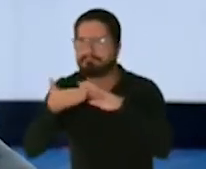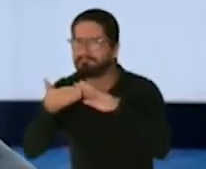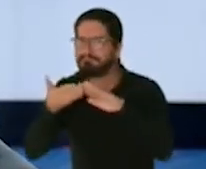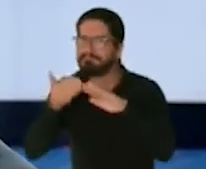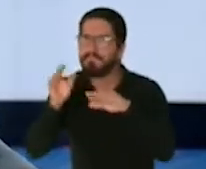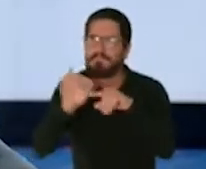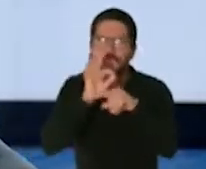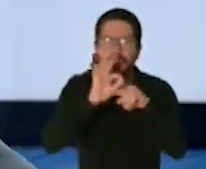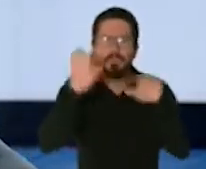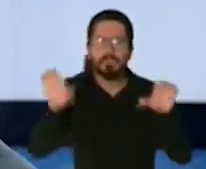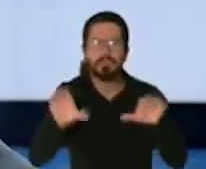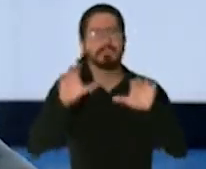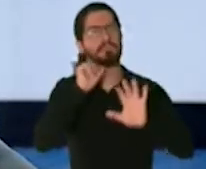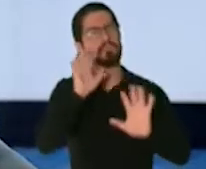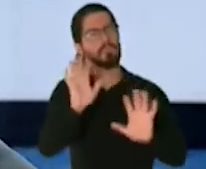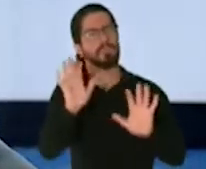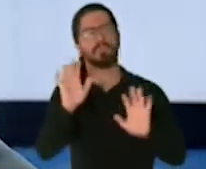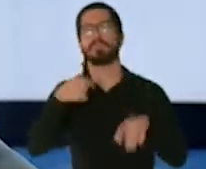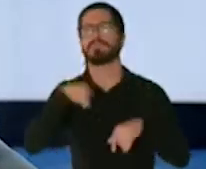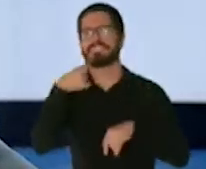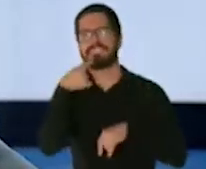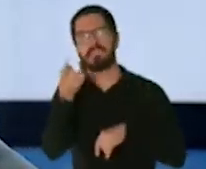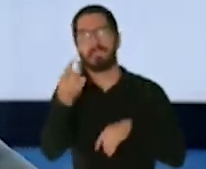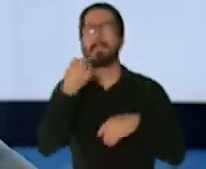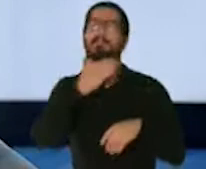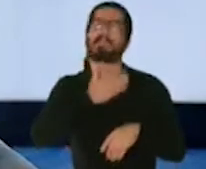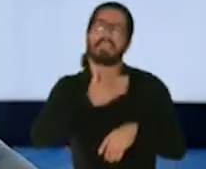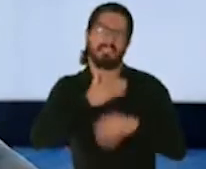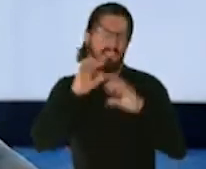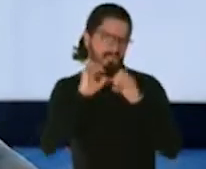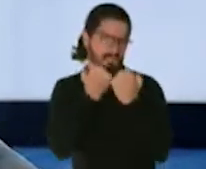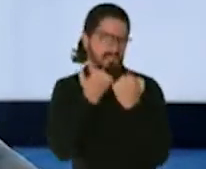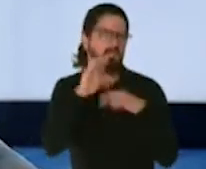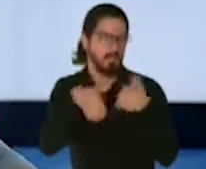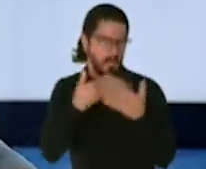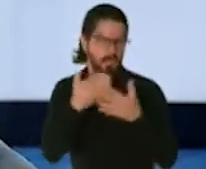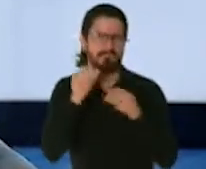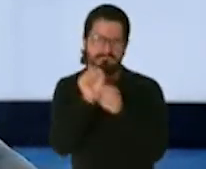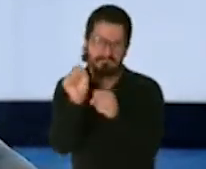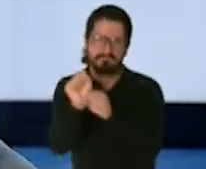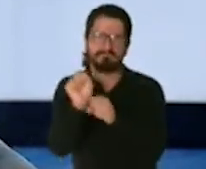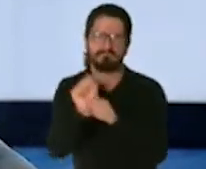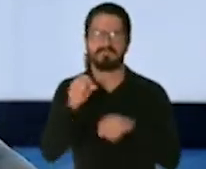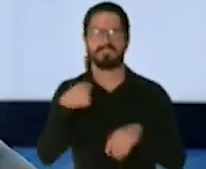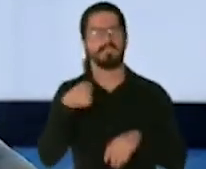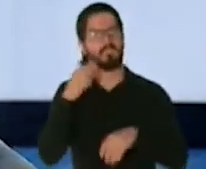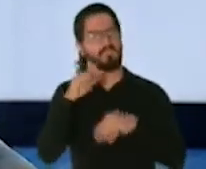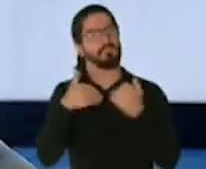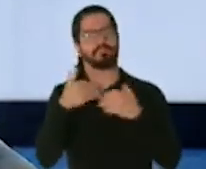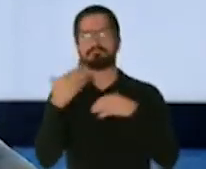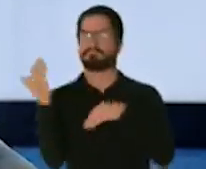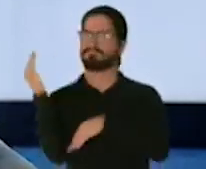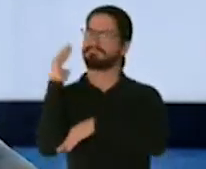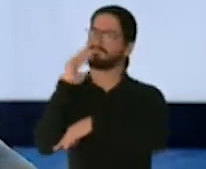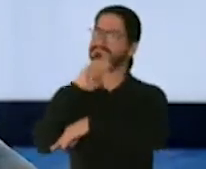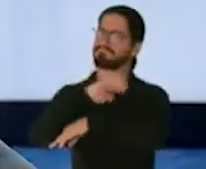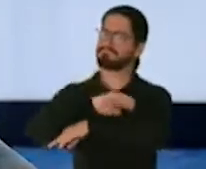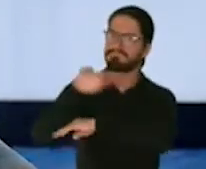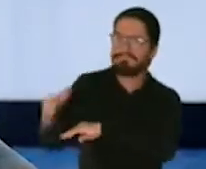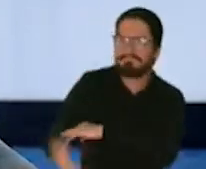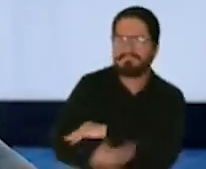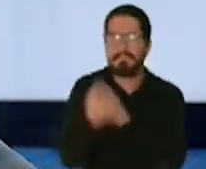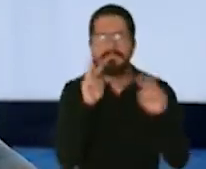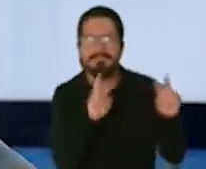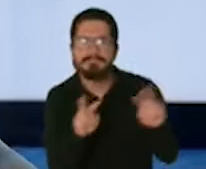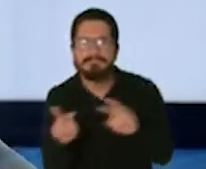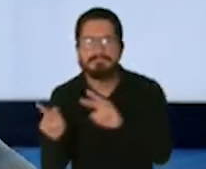designando, y este servidor, pero estamos 24-7 ya, bien pendientes, y dando